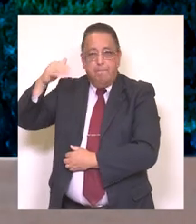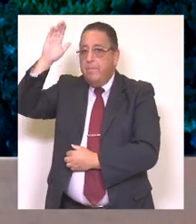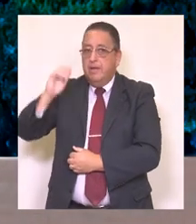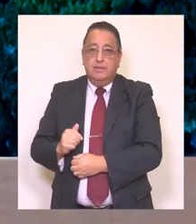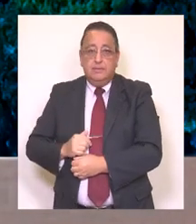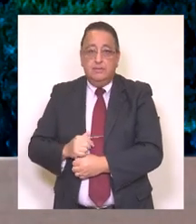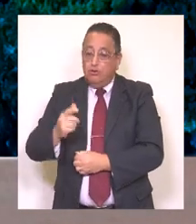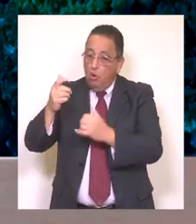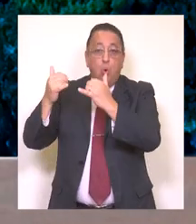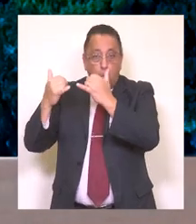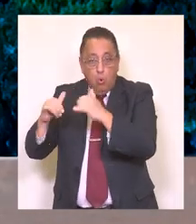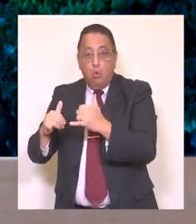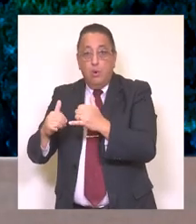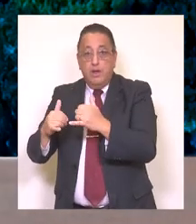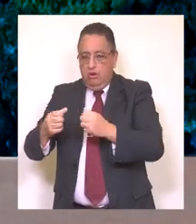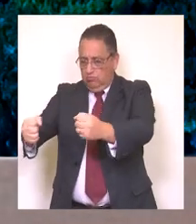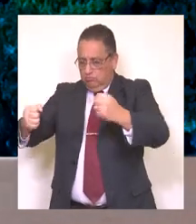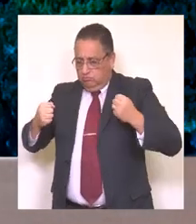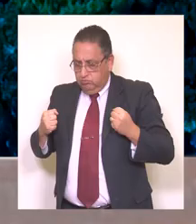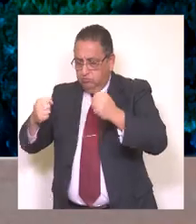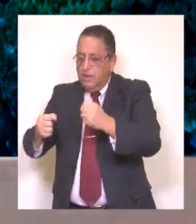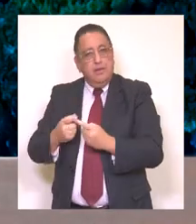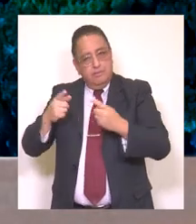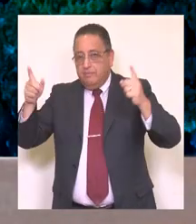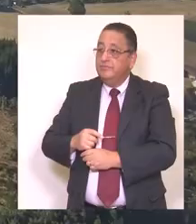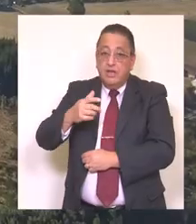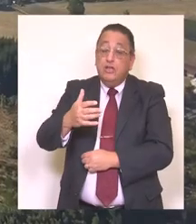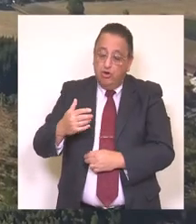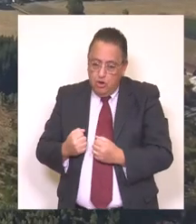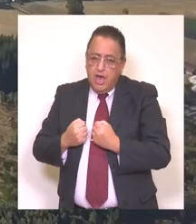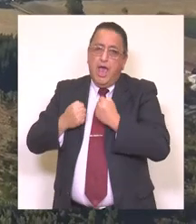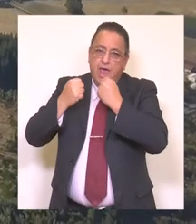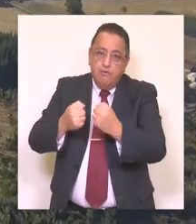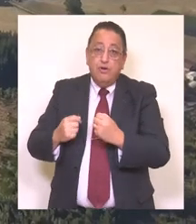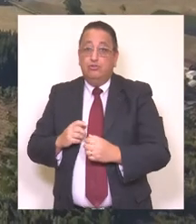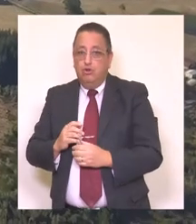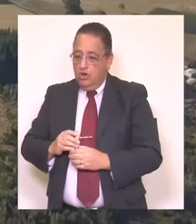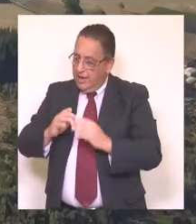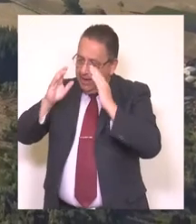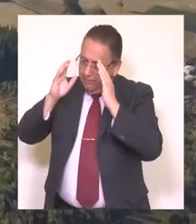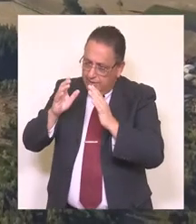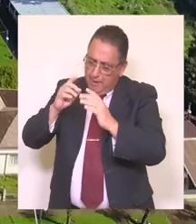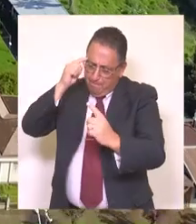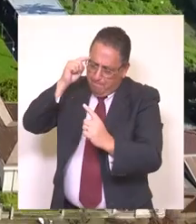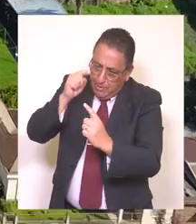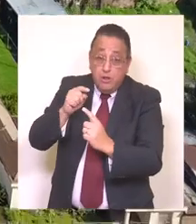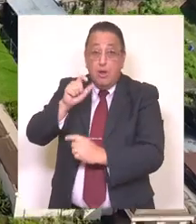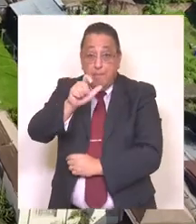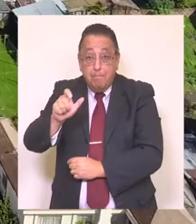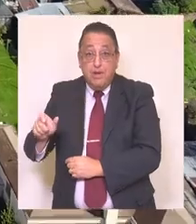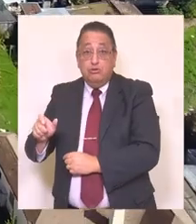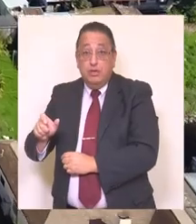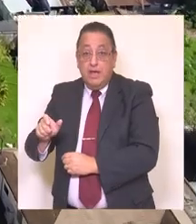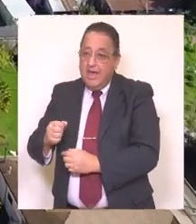eso, instalamos más juegos, más máquinas de ejercicio, etc. Desde que asumí como alcalde, me propuse trabajar